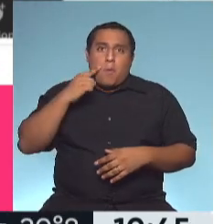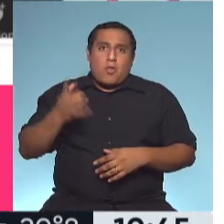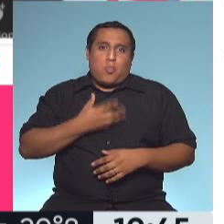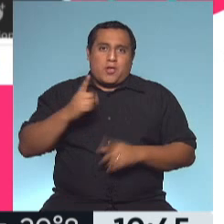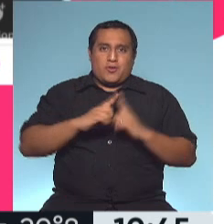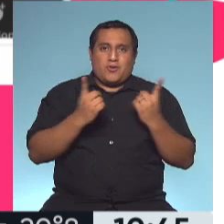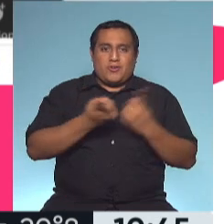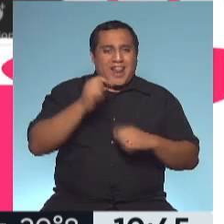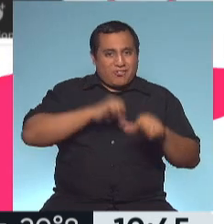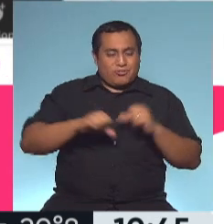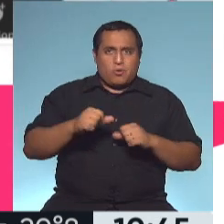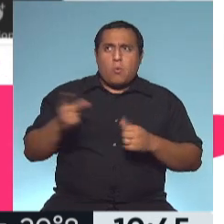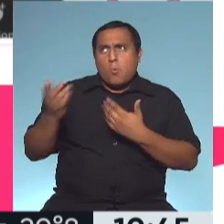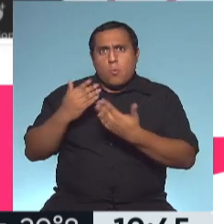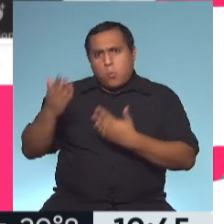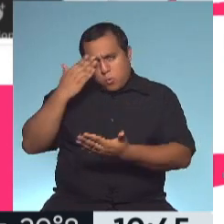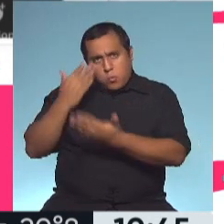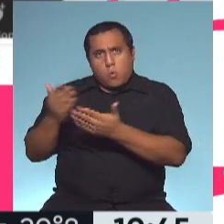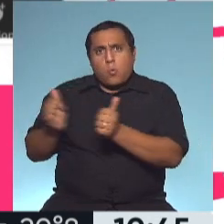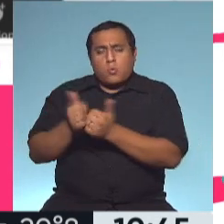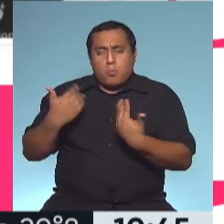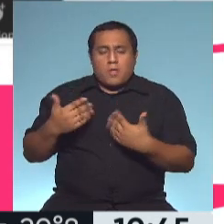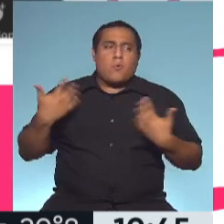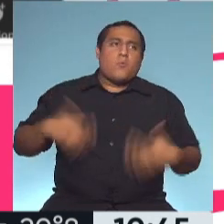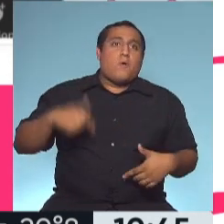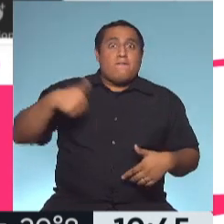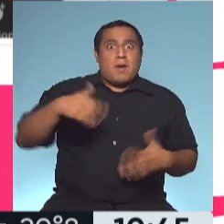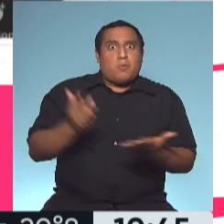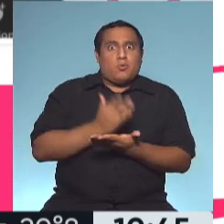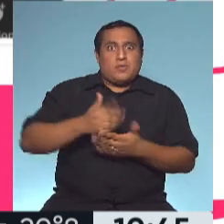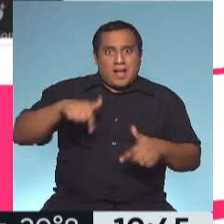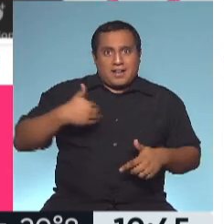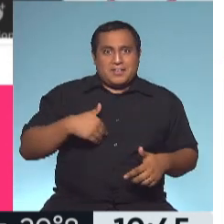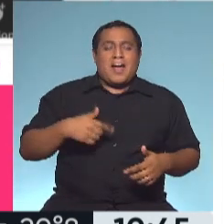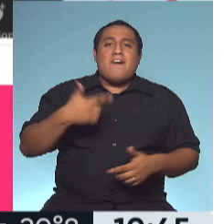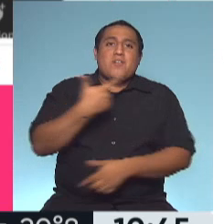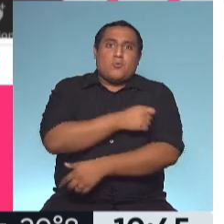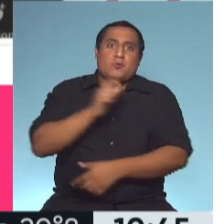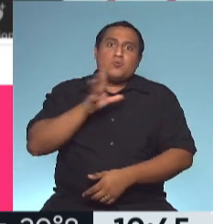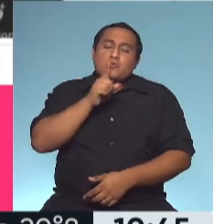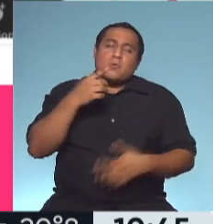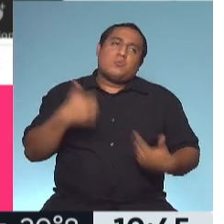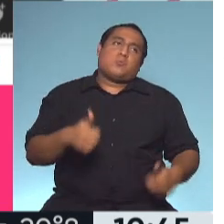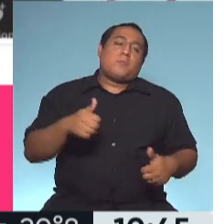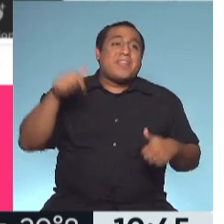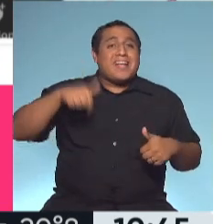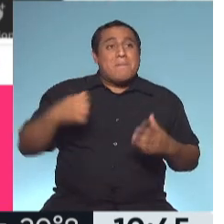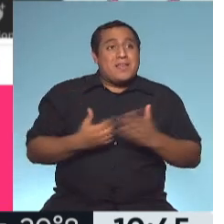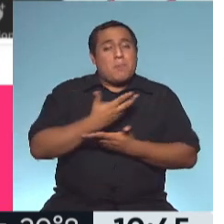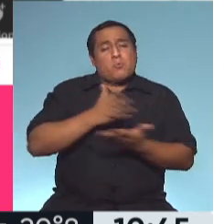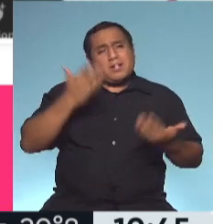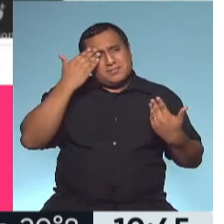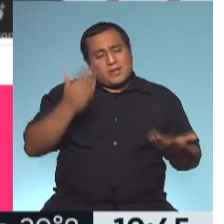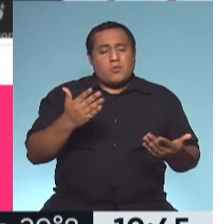por esta gran noticia de poder producir en la Argentina la Sputnik. Ojalá que sea cuanto antes. Te saludamos desde aquí, de Mañanas Públicas, y